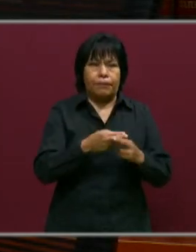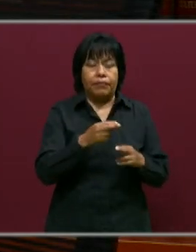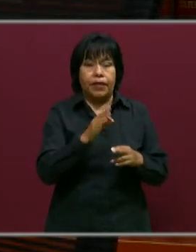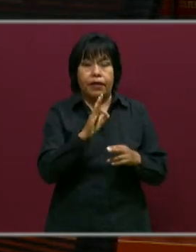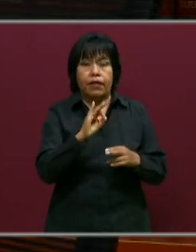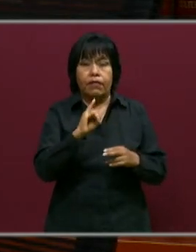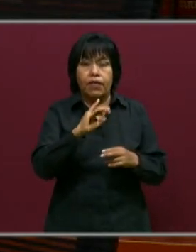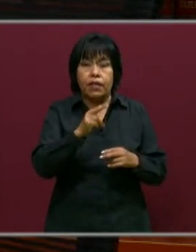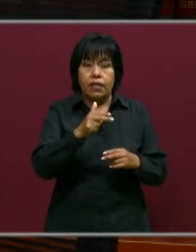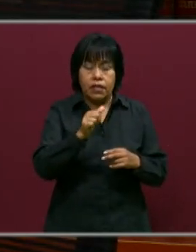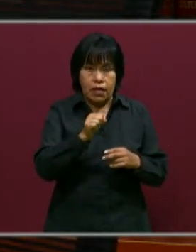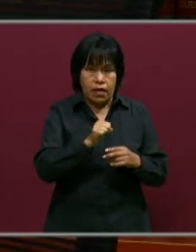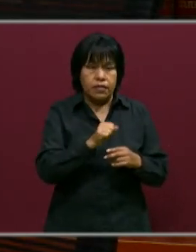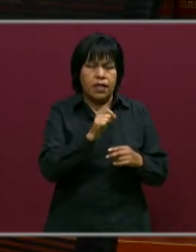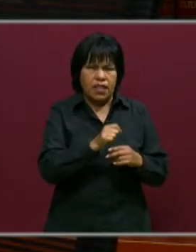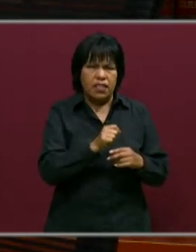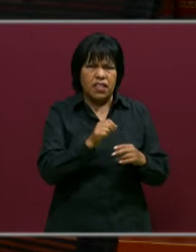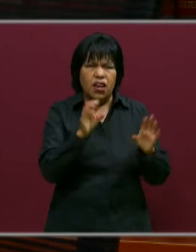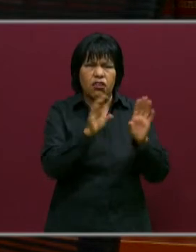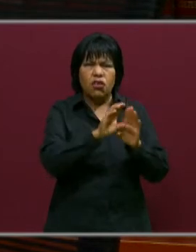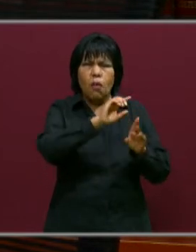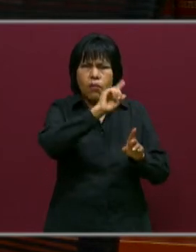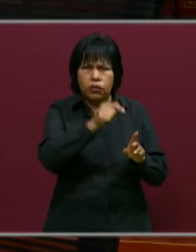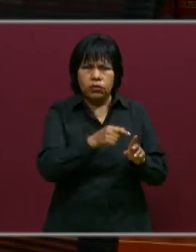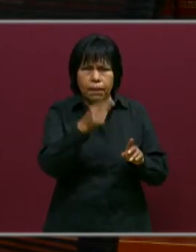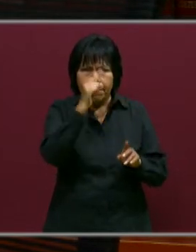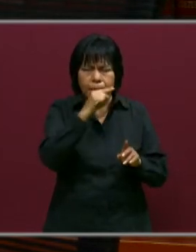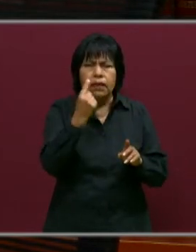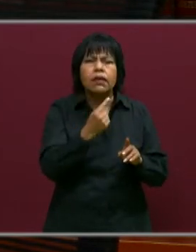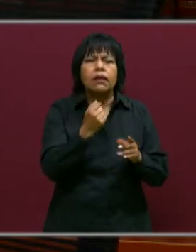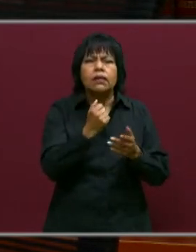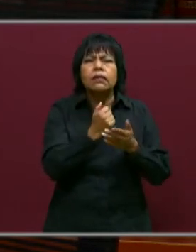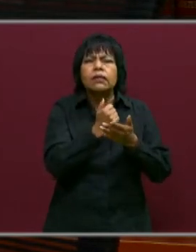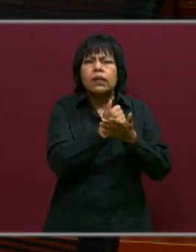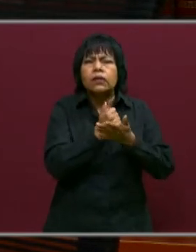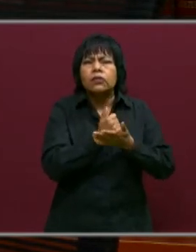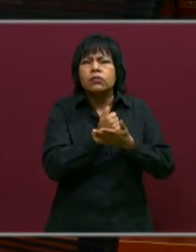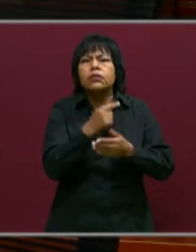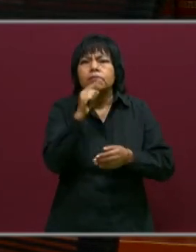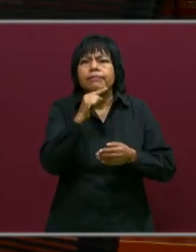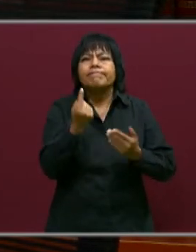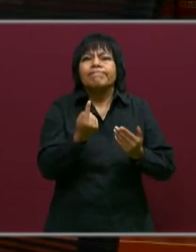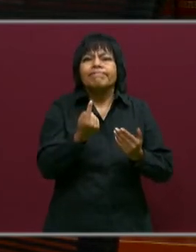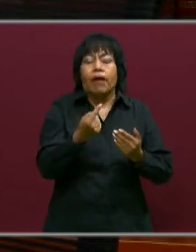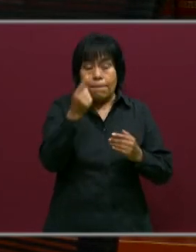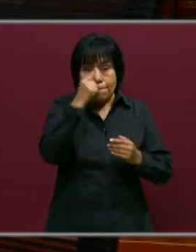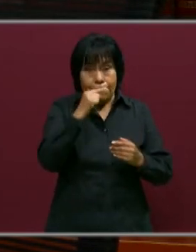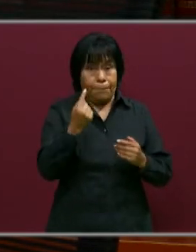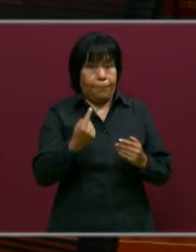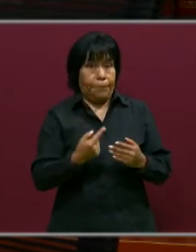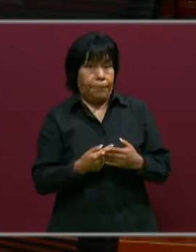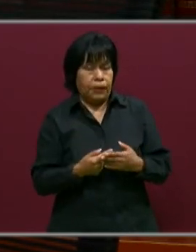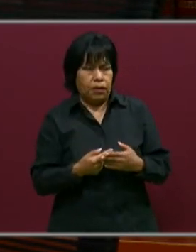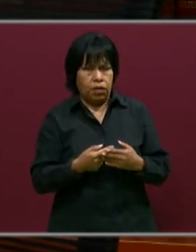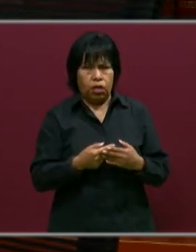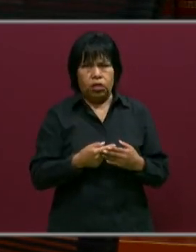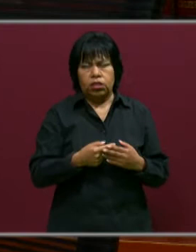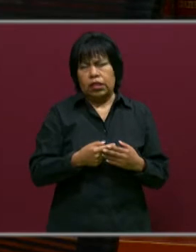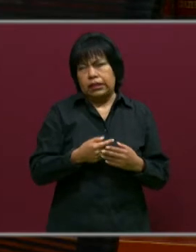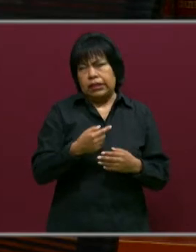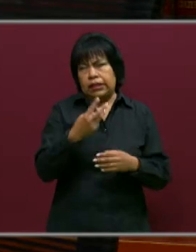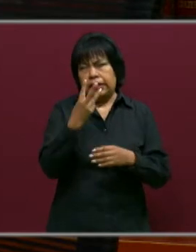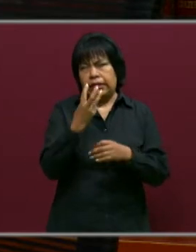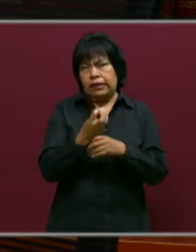fichas descriptivas también para qué nos van a ayudar, nos van a ayudar para el tercer